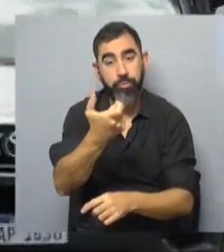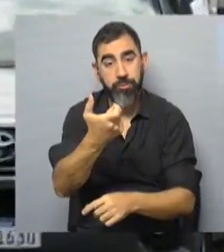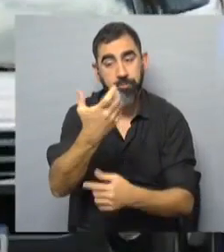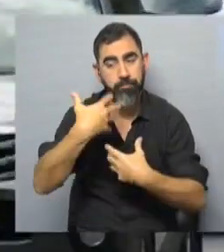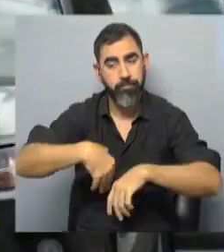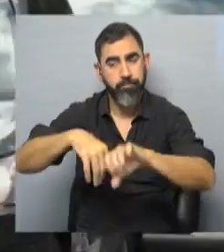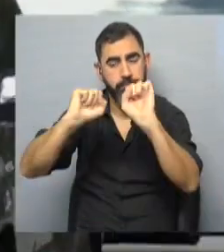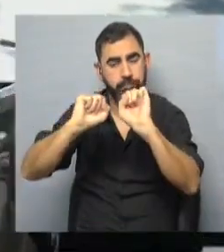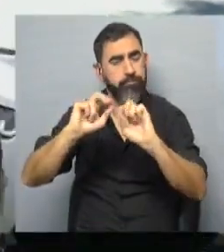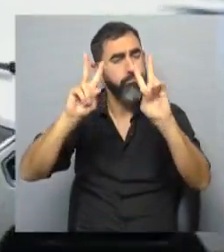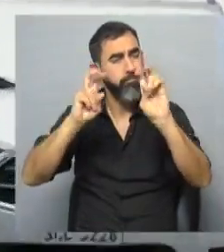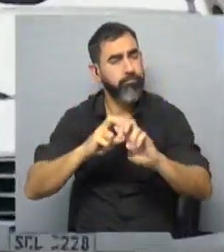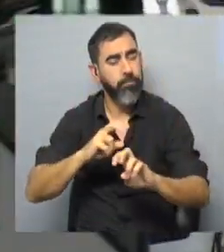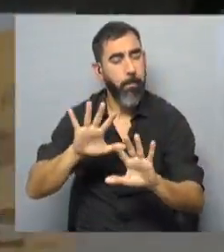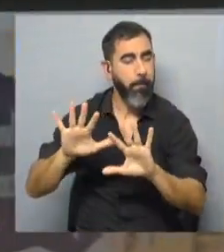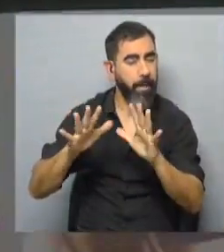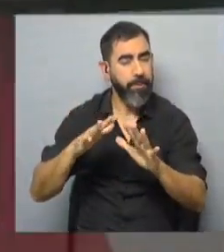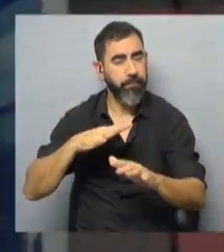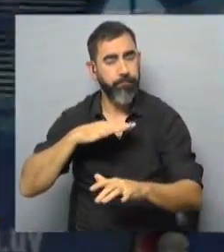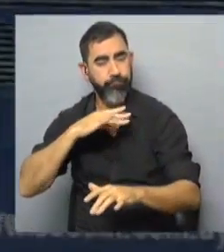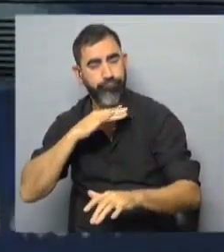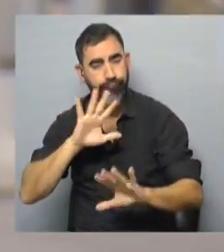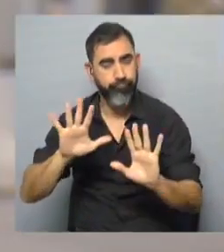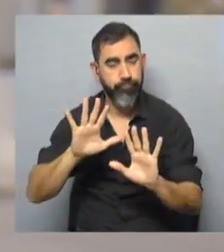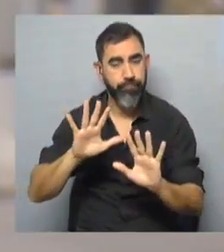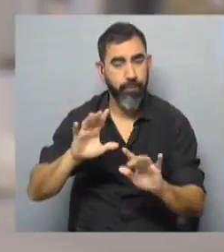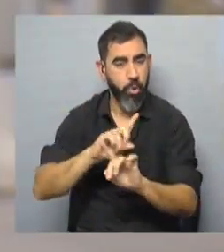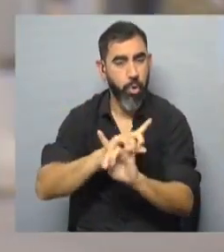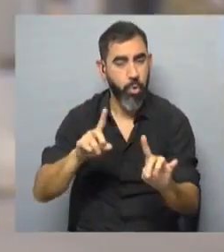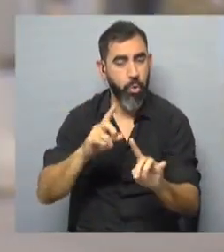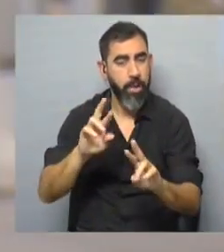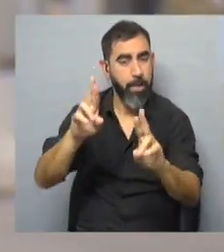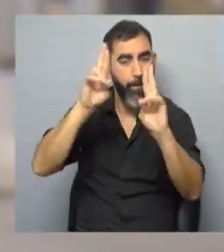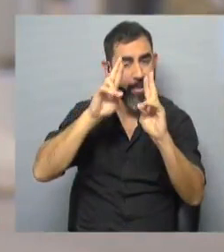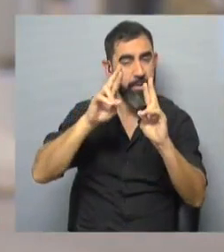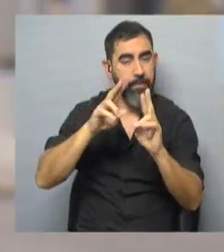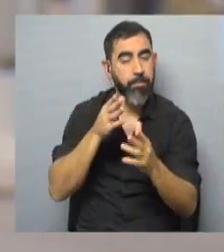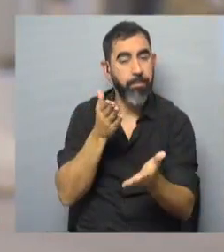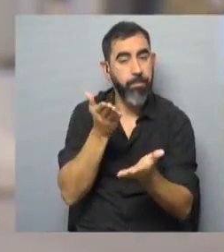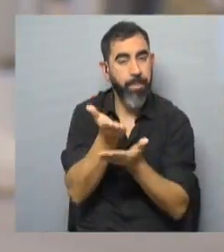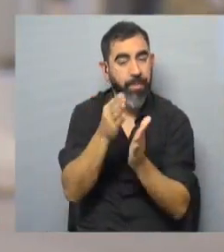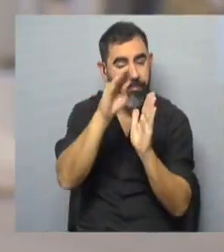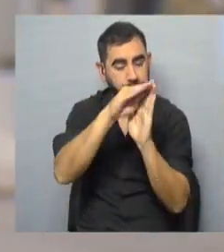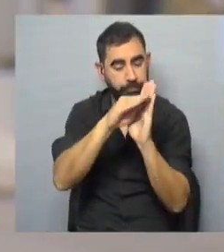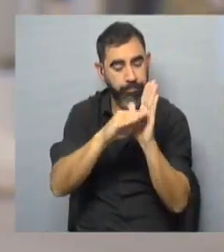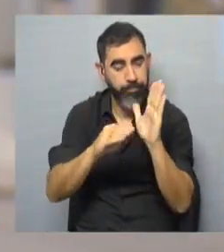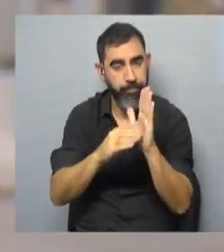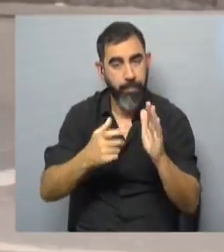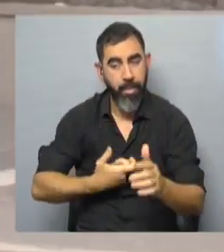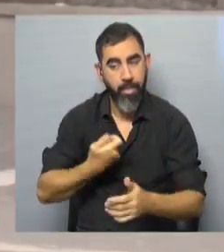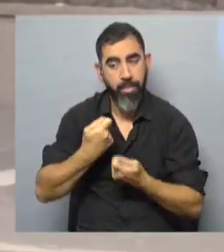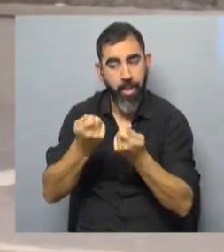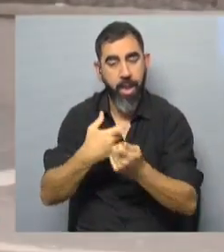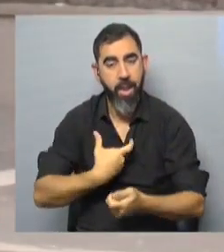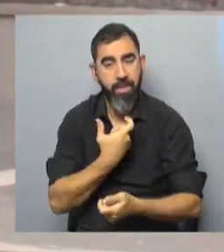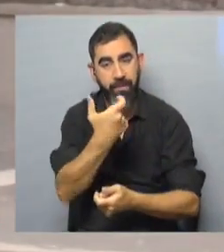detectaron una maniobra de apariencia irregular en la que no se habría cumplido con los requisitos necesarios para el otorgamiento